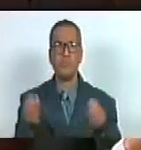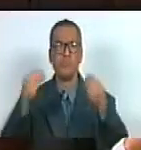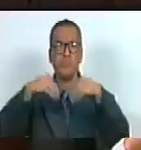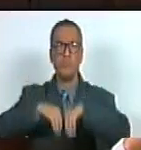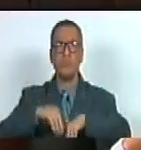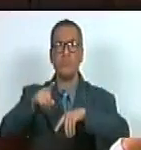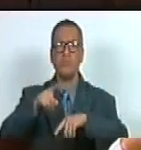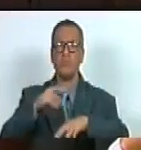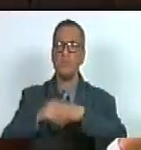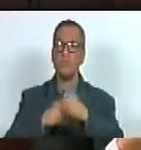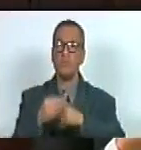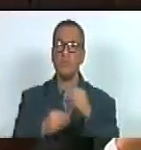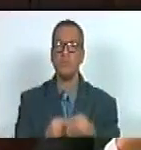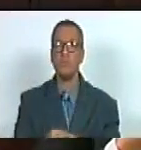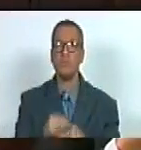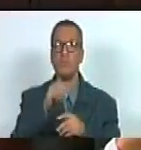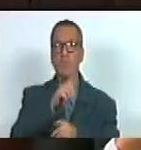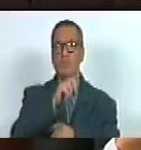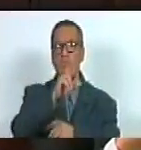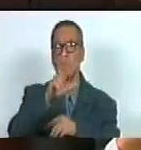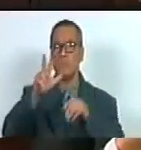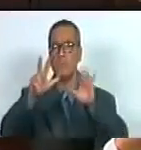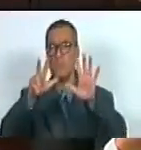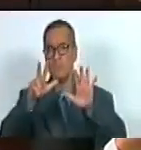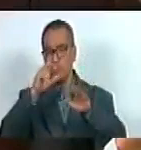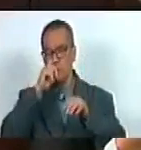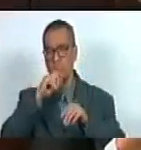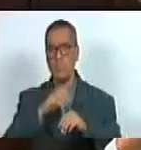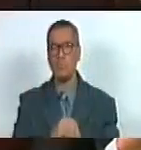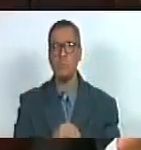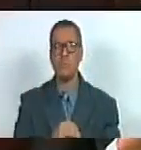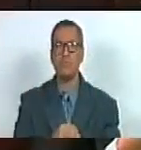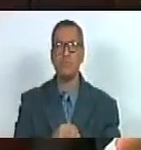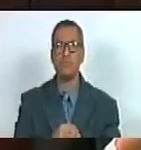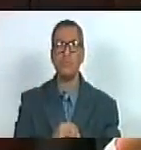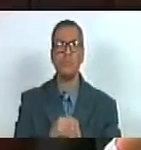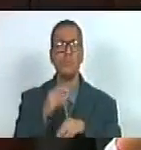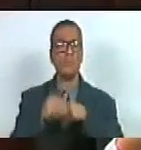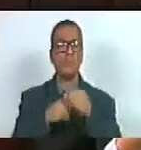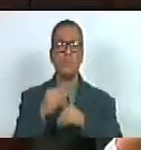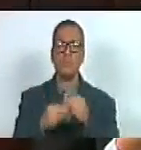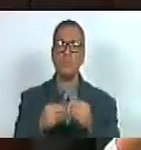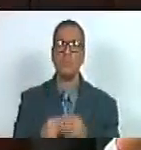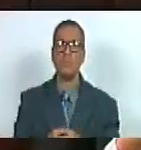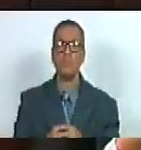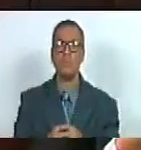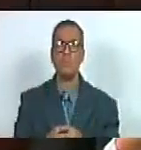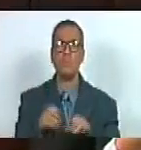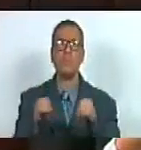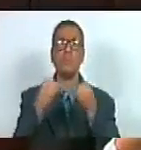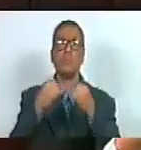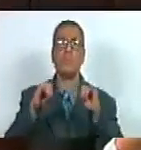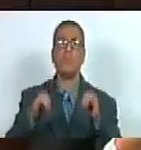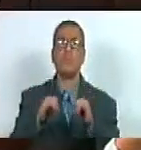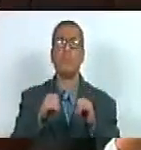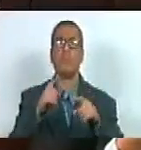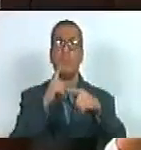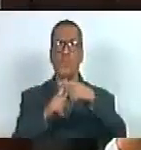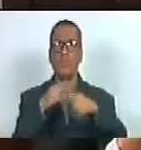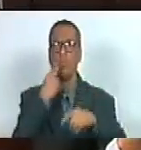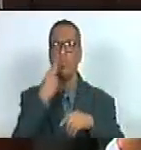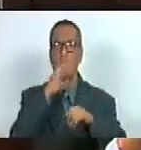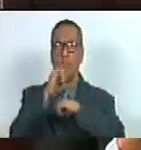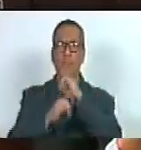con motivo de los ciento treinta y ocho años que se conmemoran de la Cruz Roja Internacional